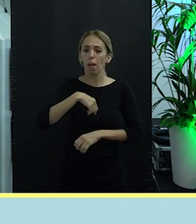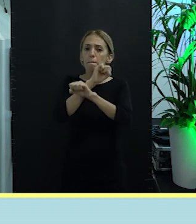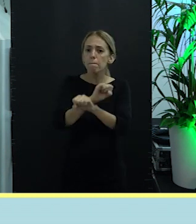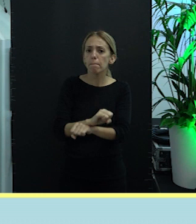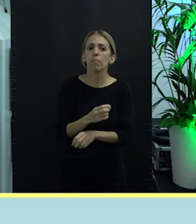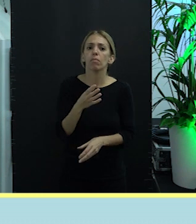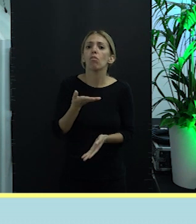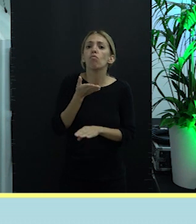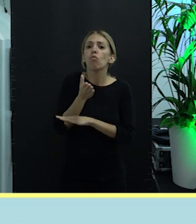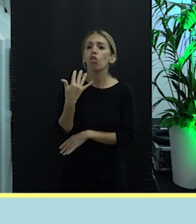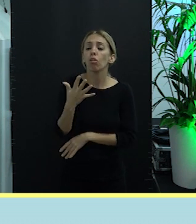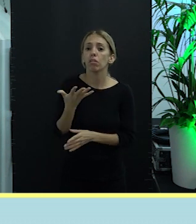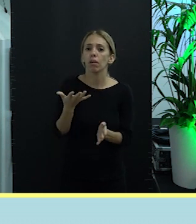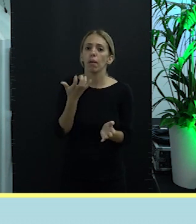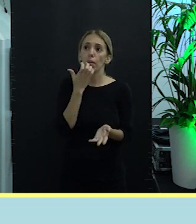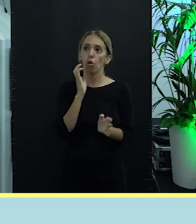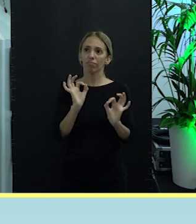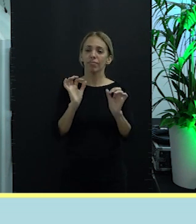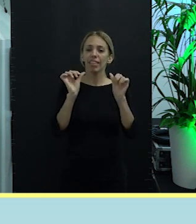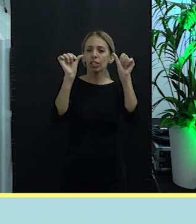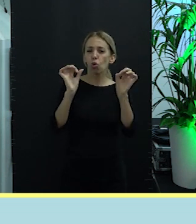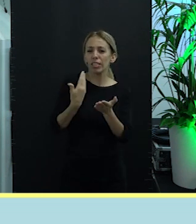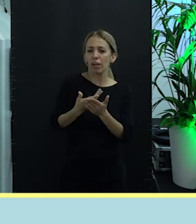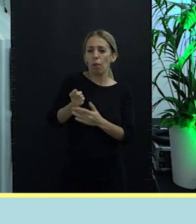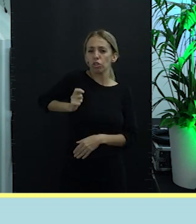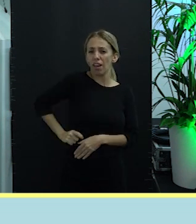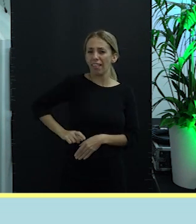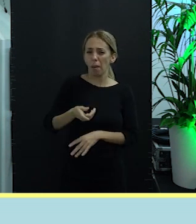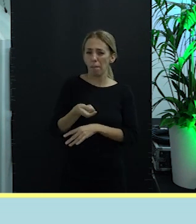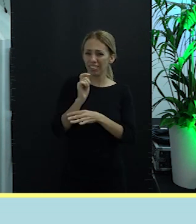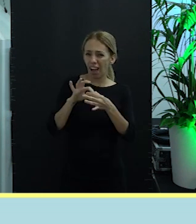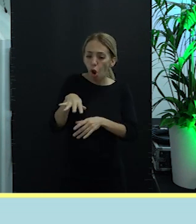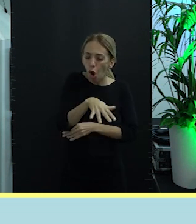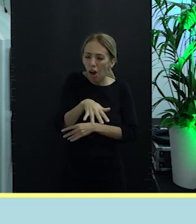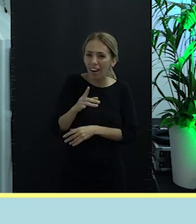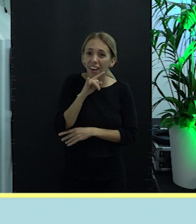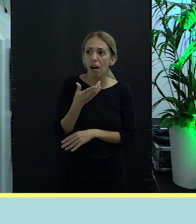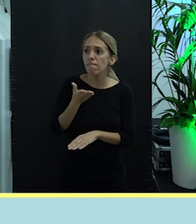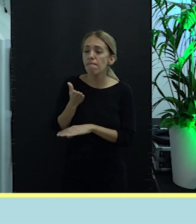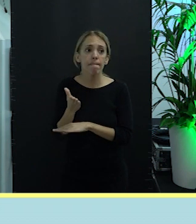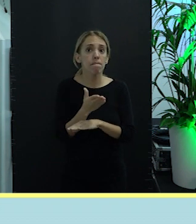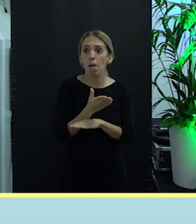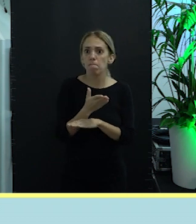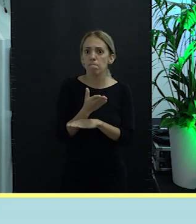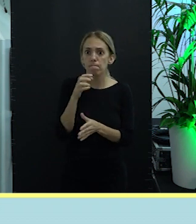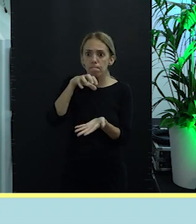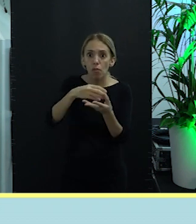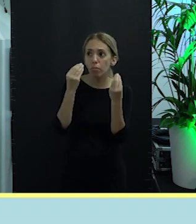puedo hacer un certificado de profesionalidad de pesca local en Canarias? Uy, que no tenemos ni un centro.